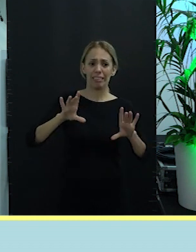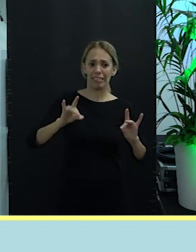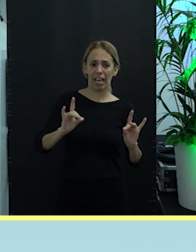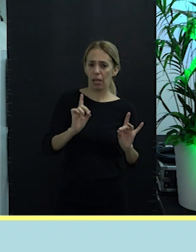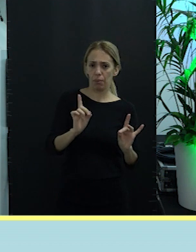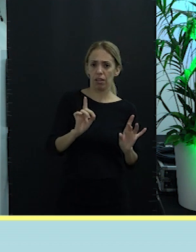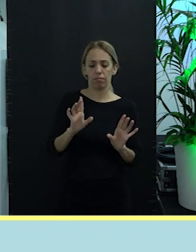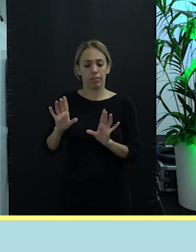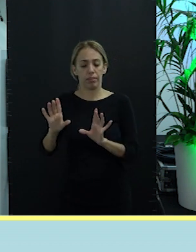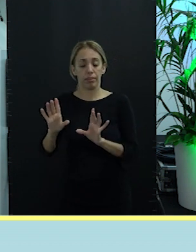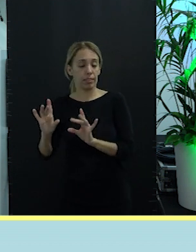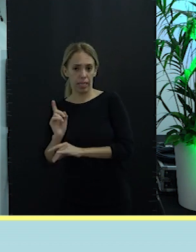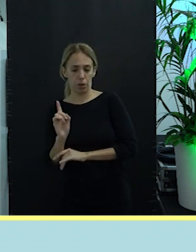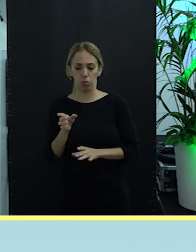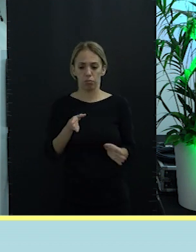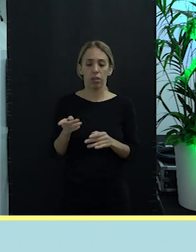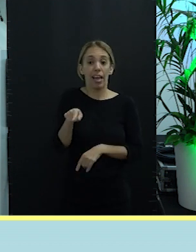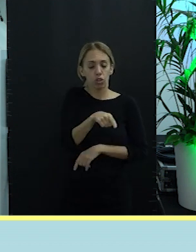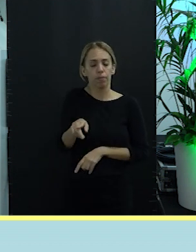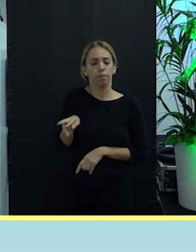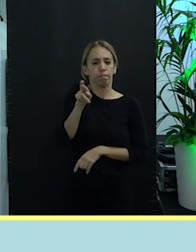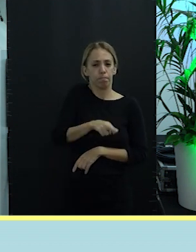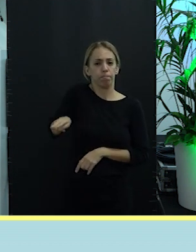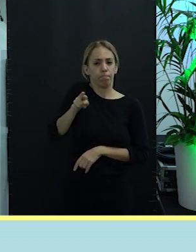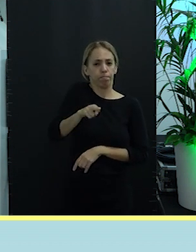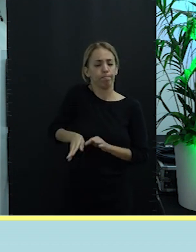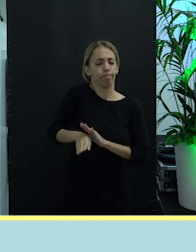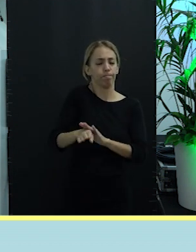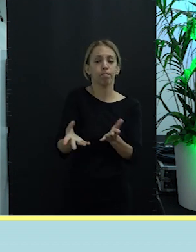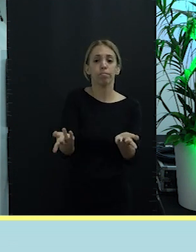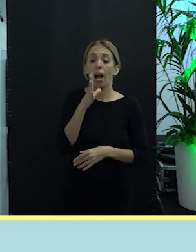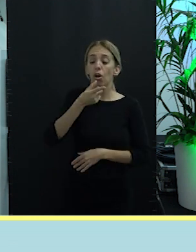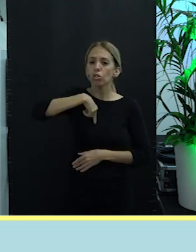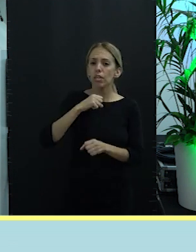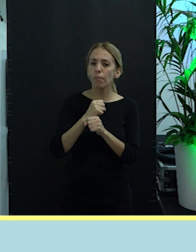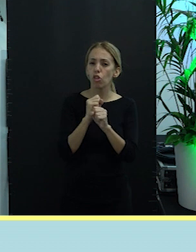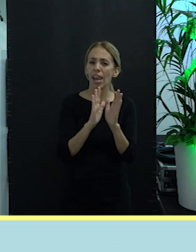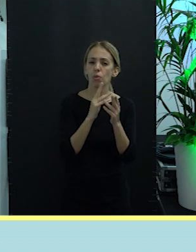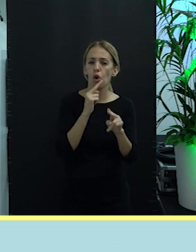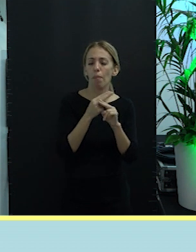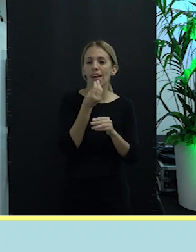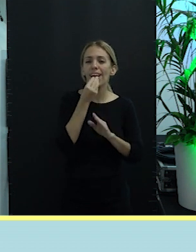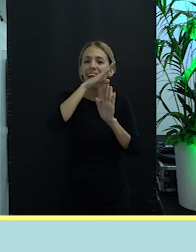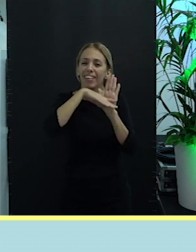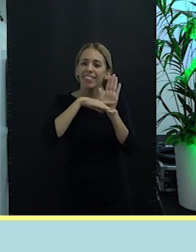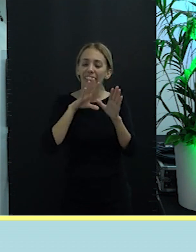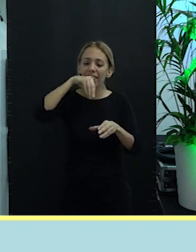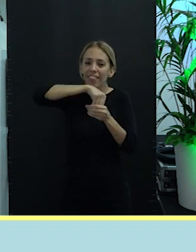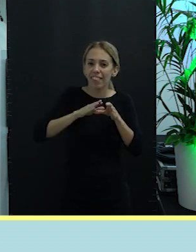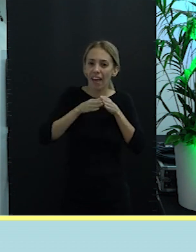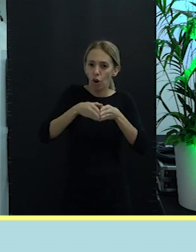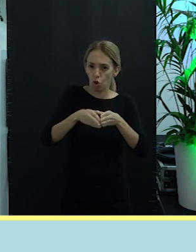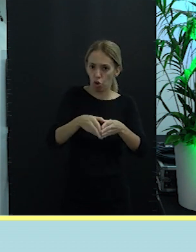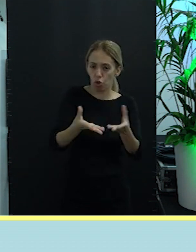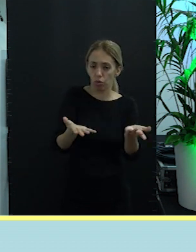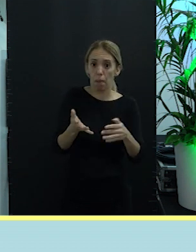seguimos recuperándolo. Estamos trabajando en un libro de recetas de a bordo. Para